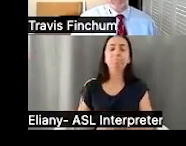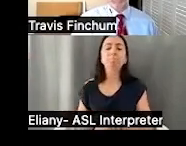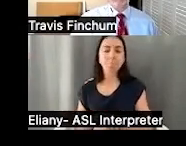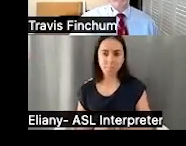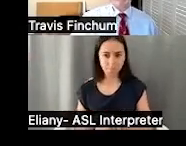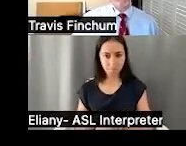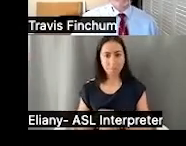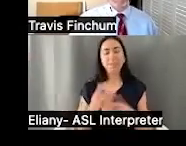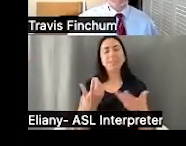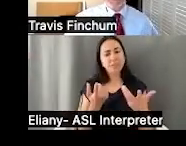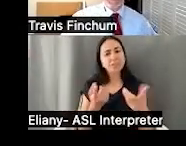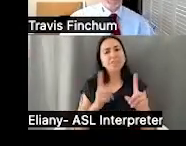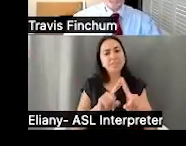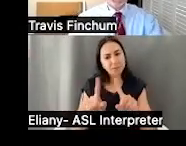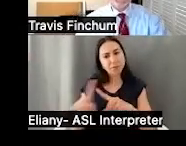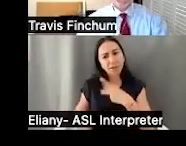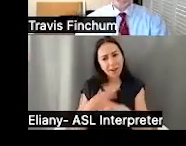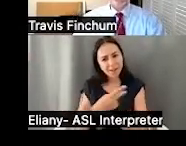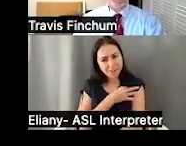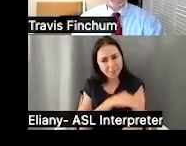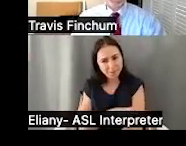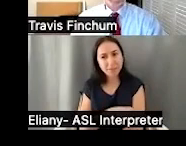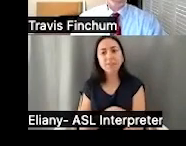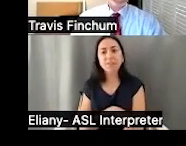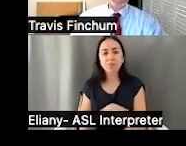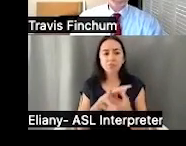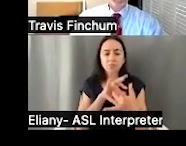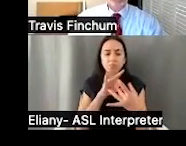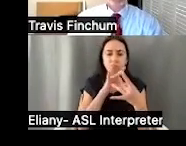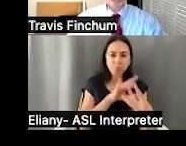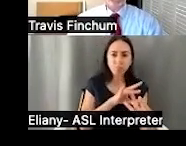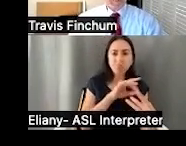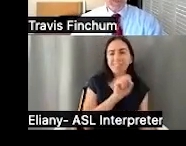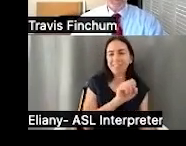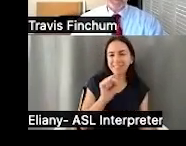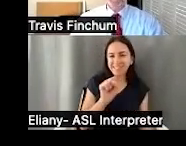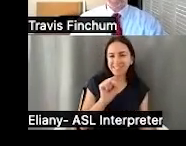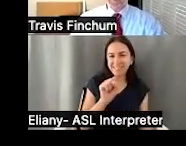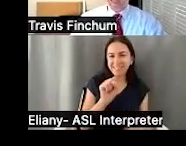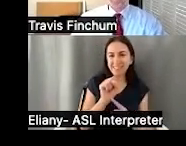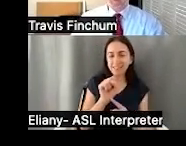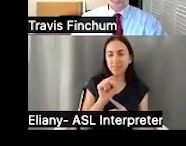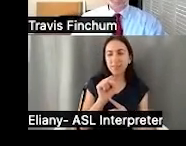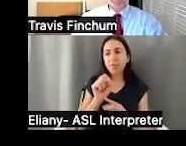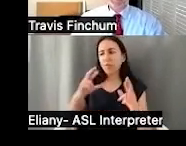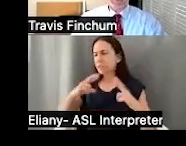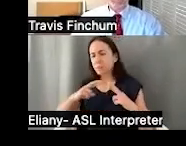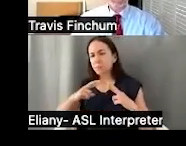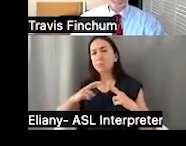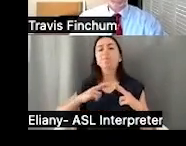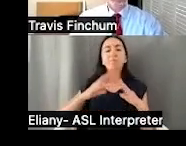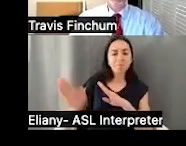jubilación. Pero hay muchos otros beneficios por medio de seguro social que no están basados en la